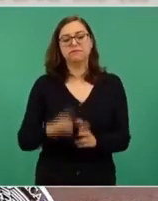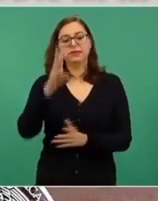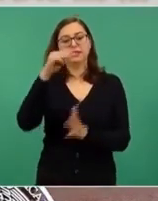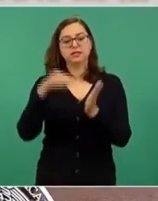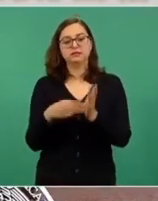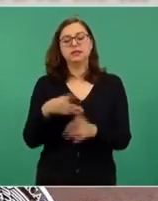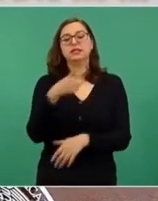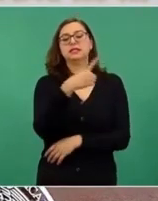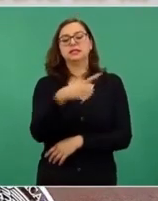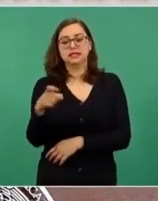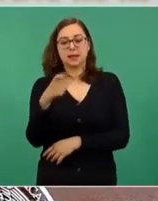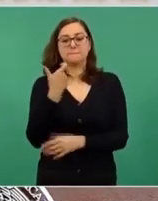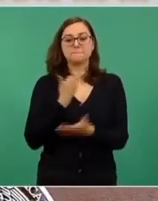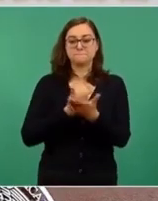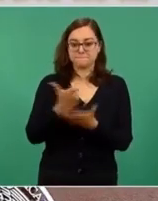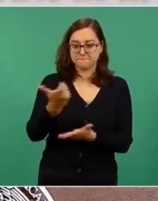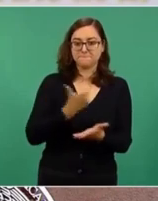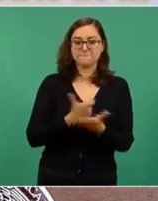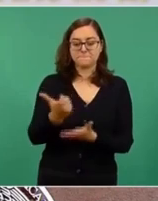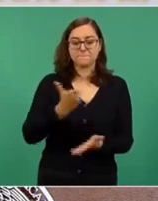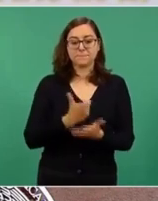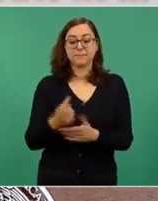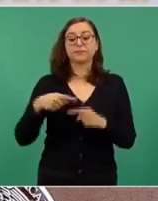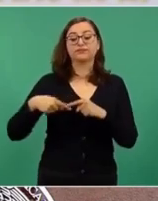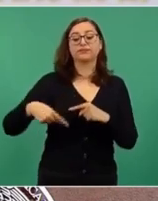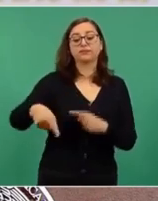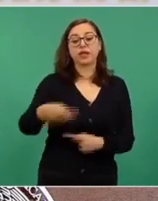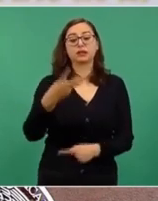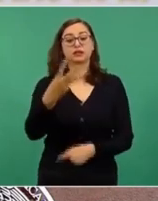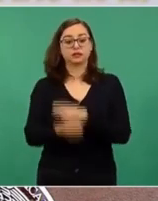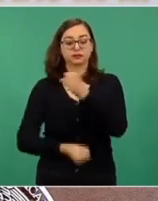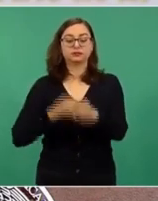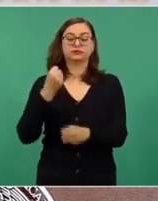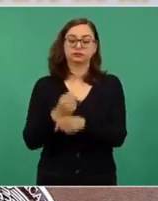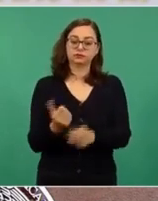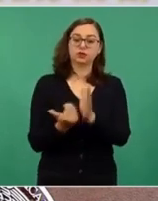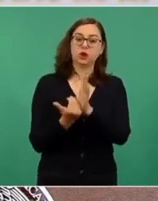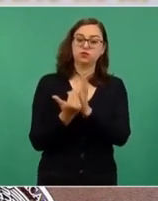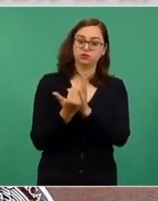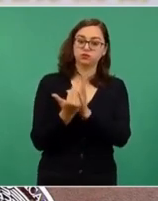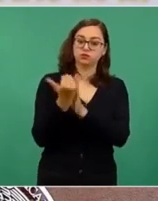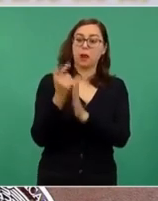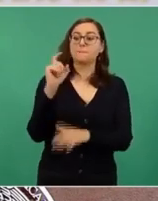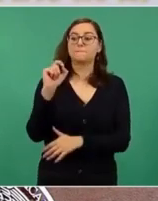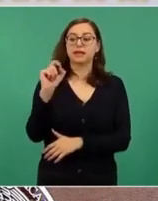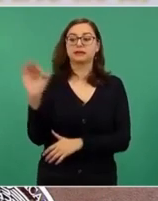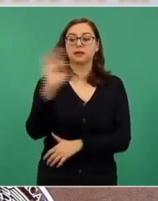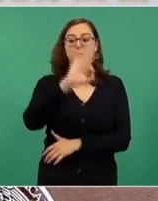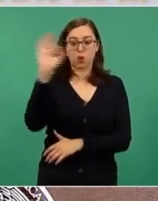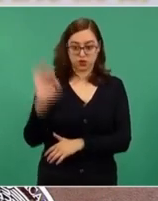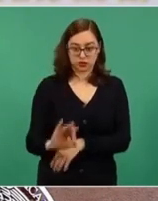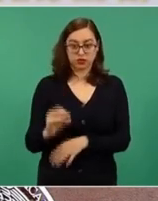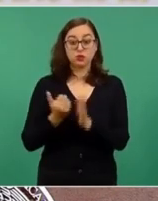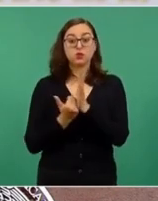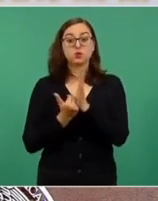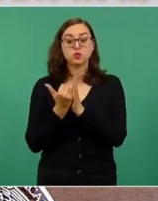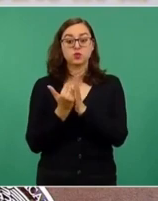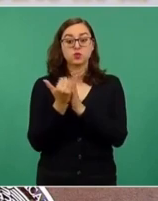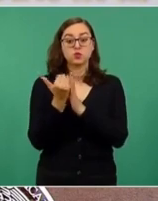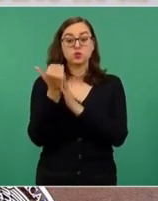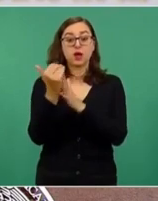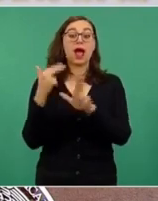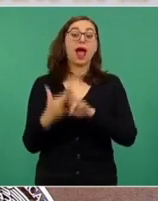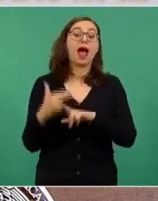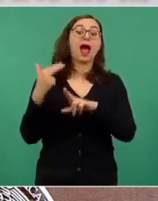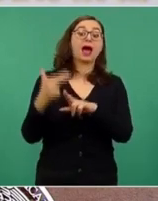cien pesos. Para los próximos tres años habrá un incremento del veinte por ciento. El objetivo del señor presidente